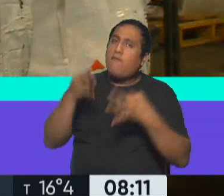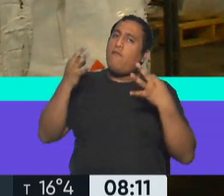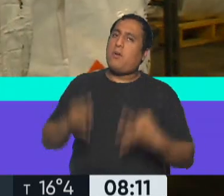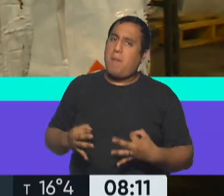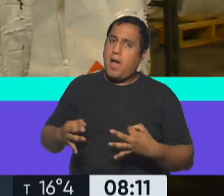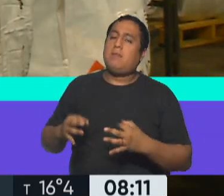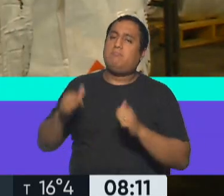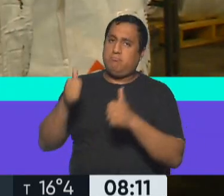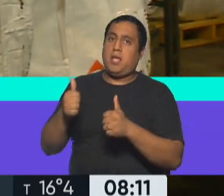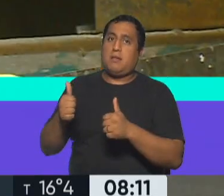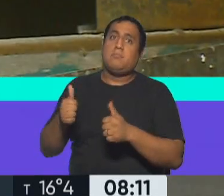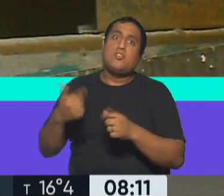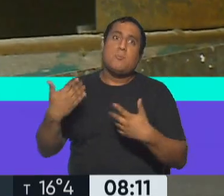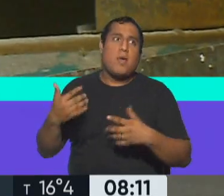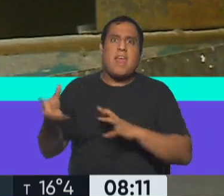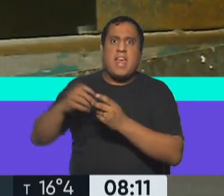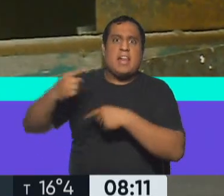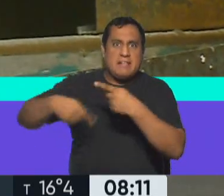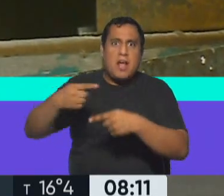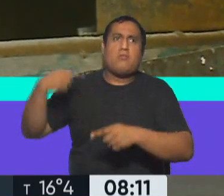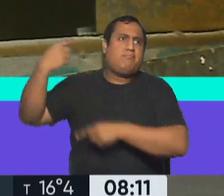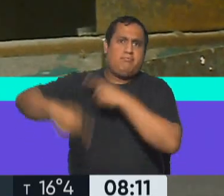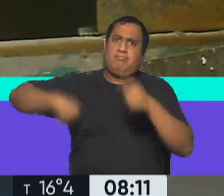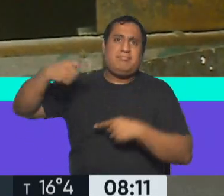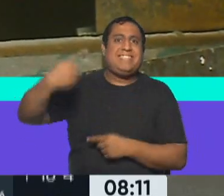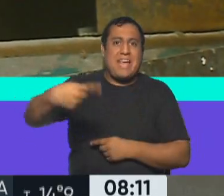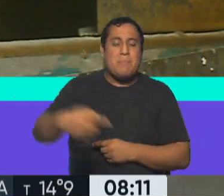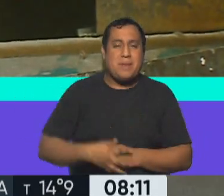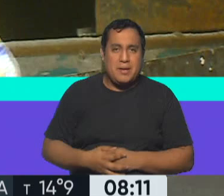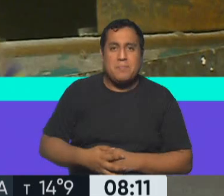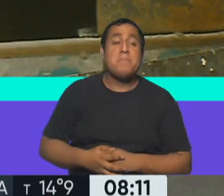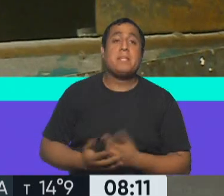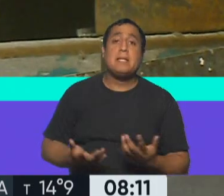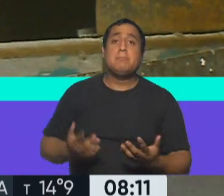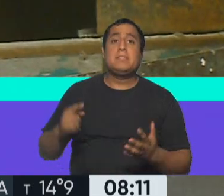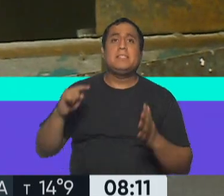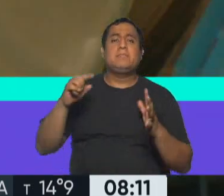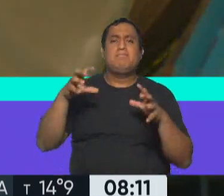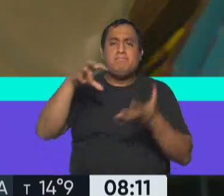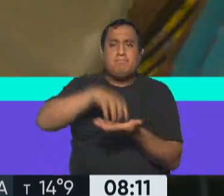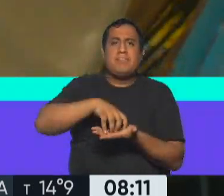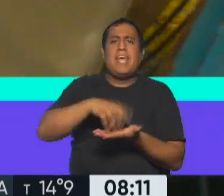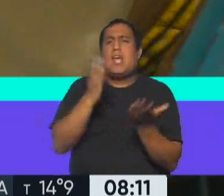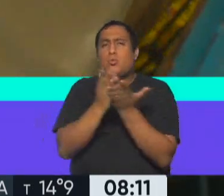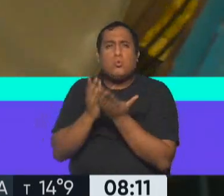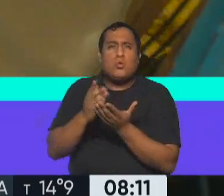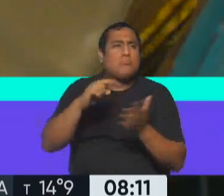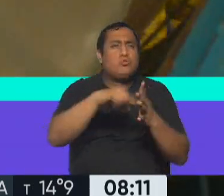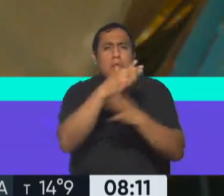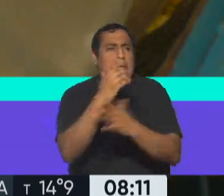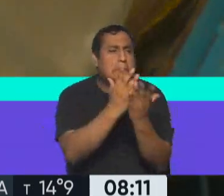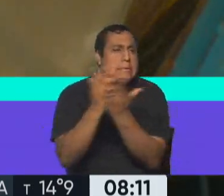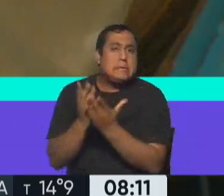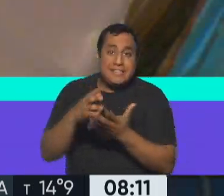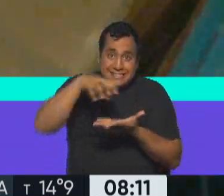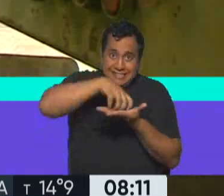justamente de recuperación permanente. Un sondeo de opinión realizado por el Centro de Estudios Metropolitanos muestra la amplia adhesión